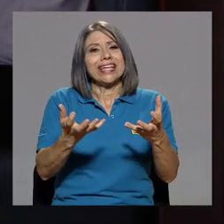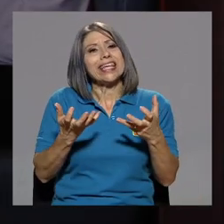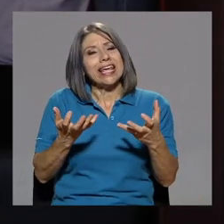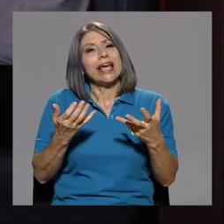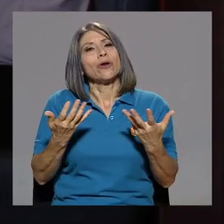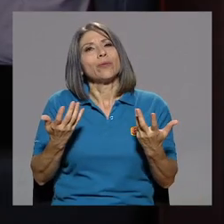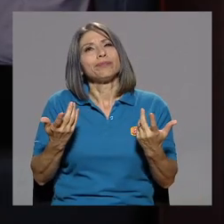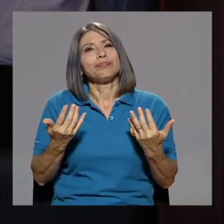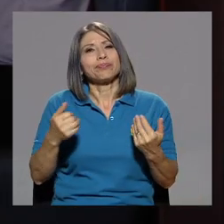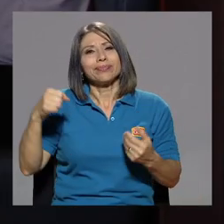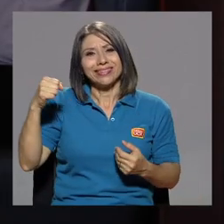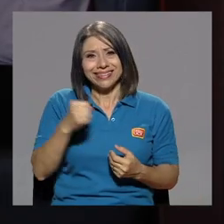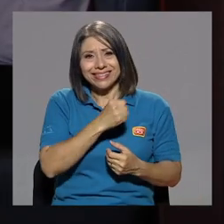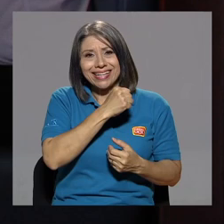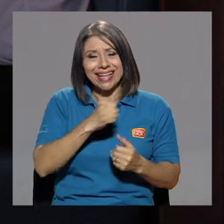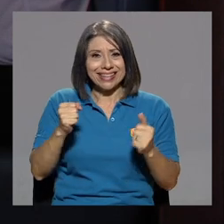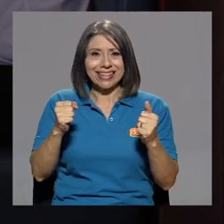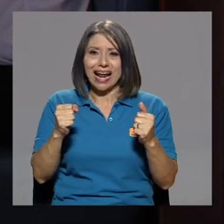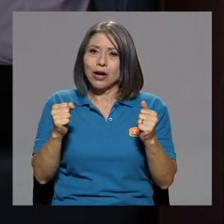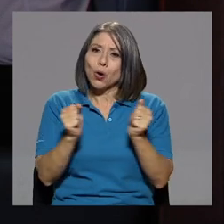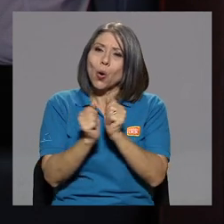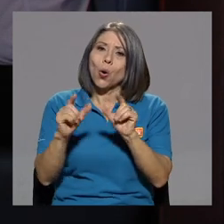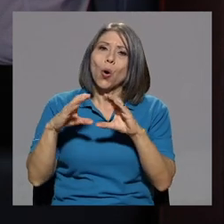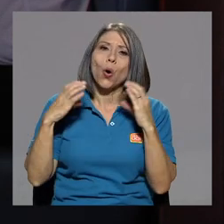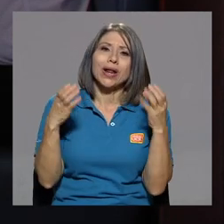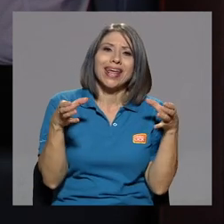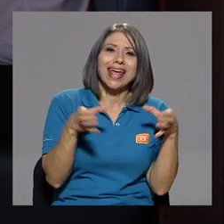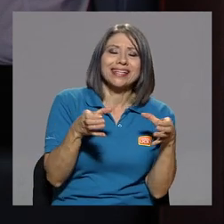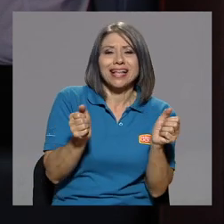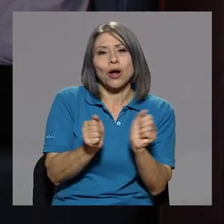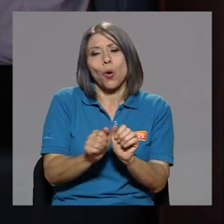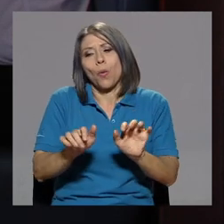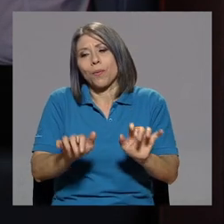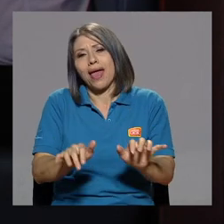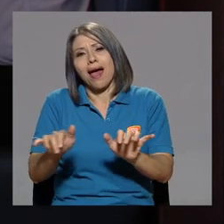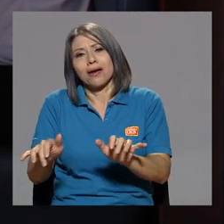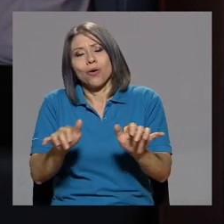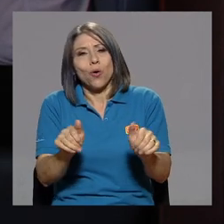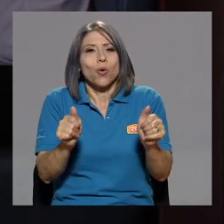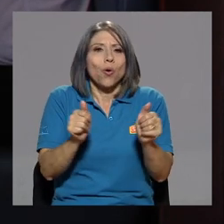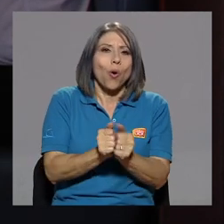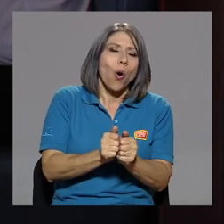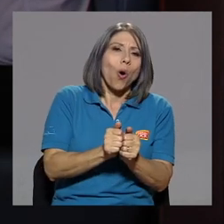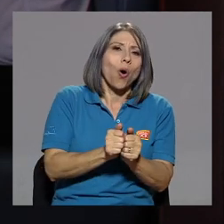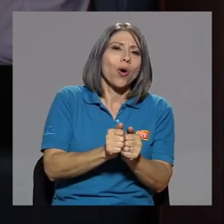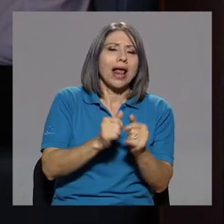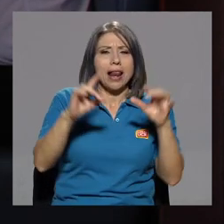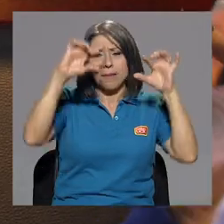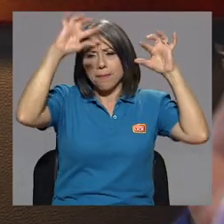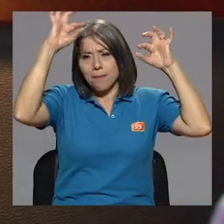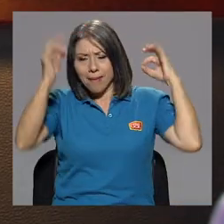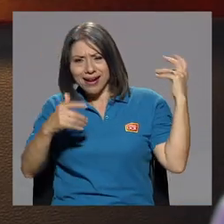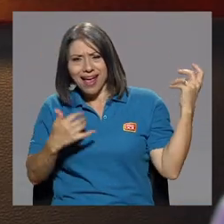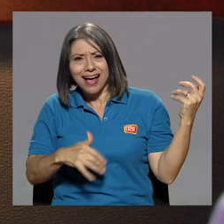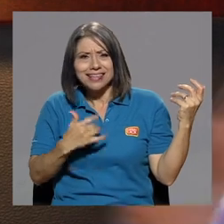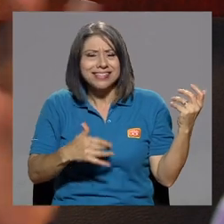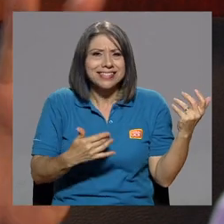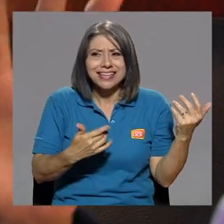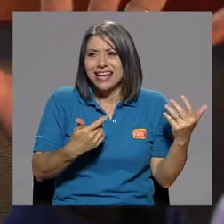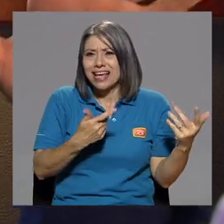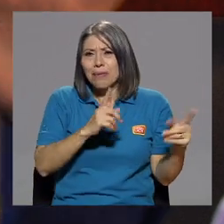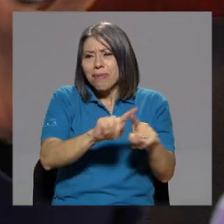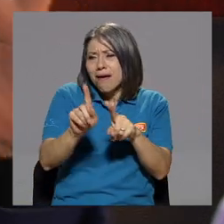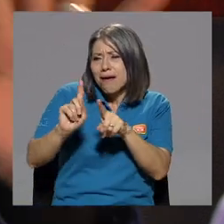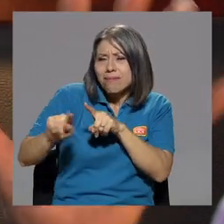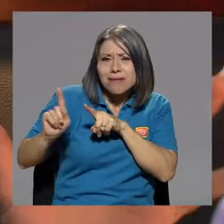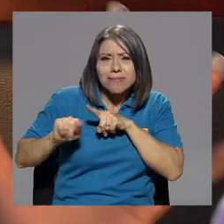cantar con una orquesta, Sandra con un piano, Sandra con el mariachi, Sandra... ¿Entiendes? Para